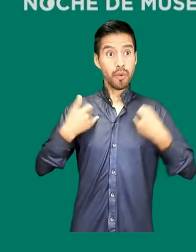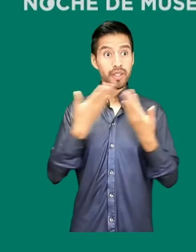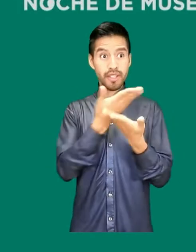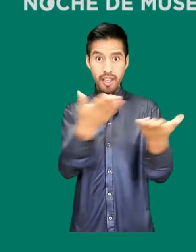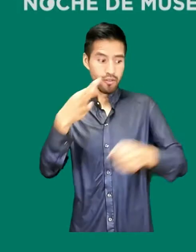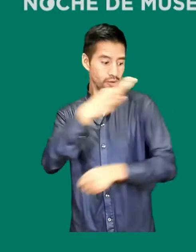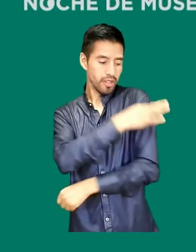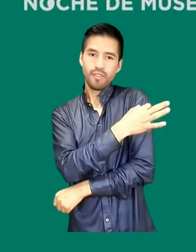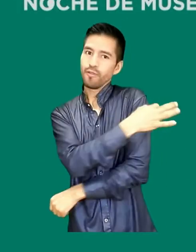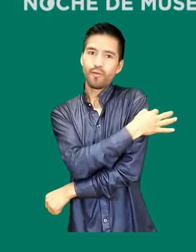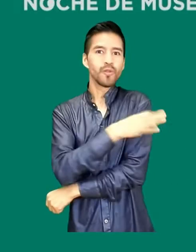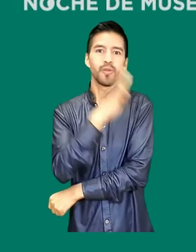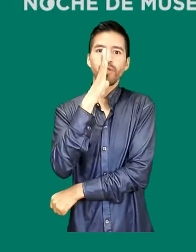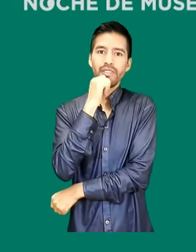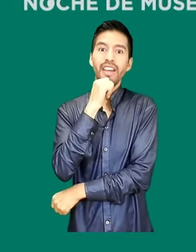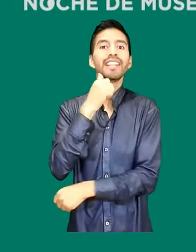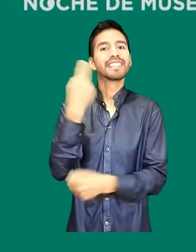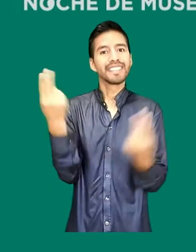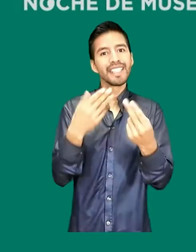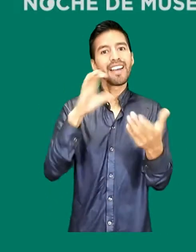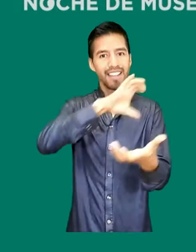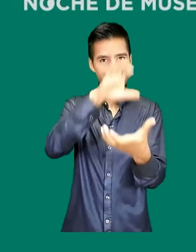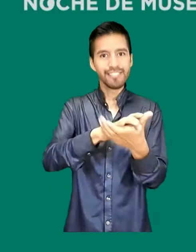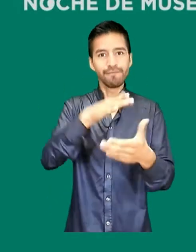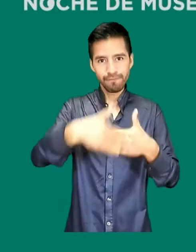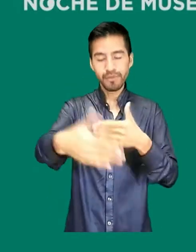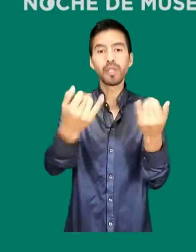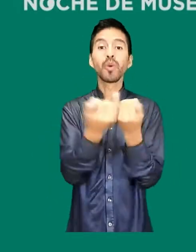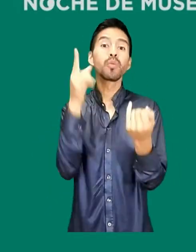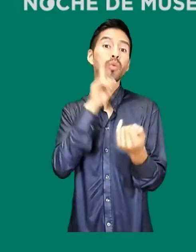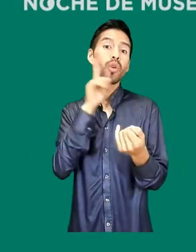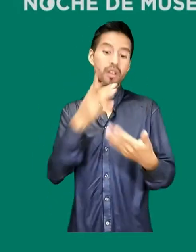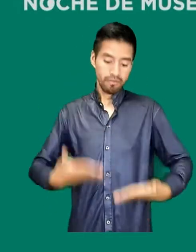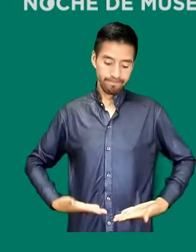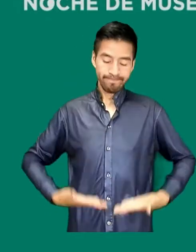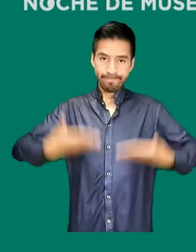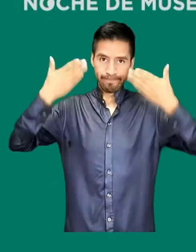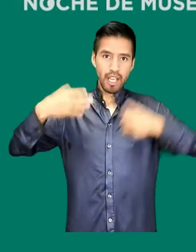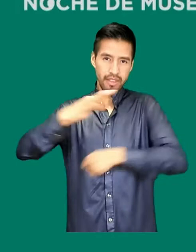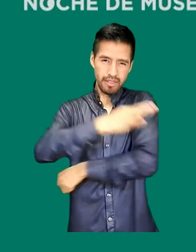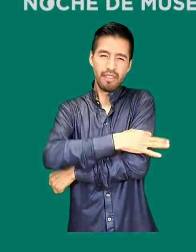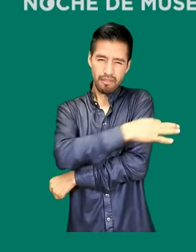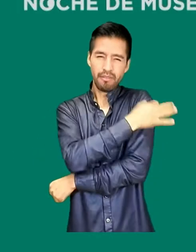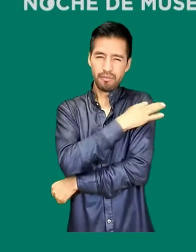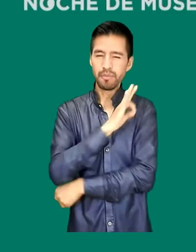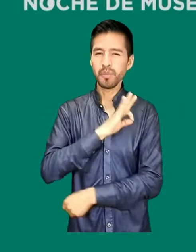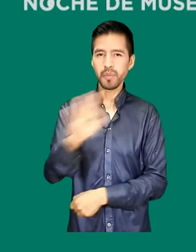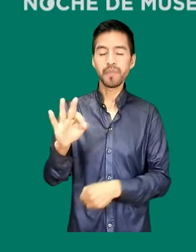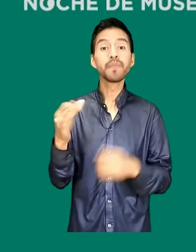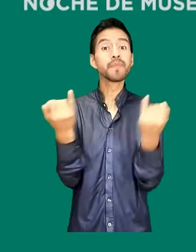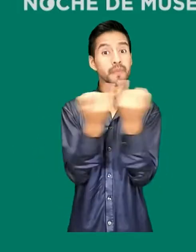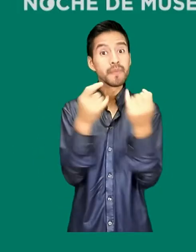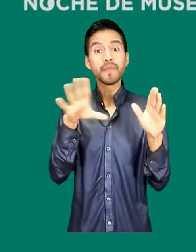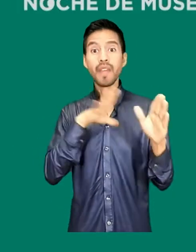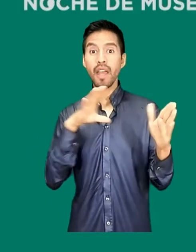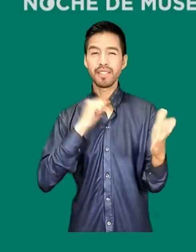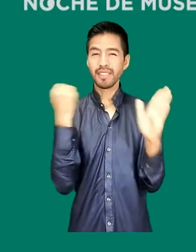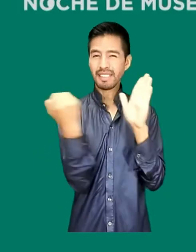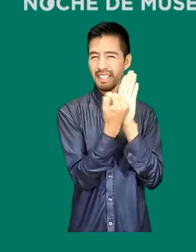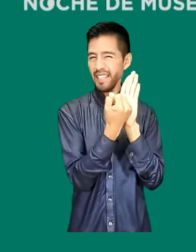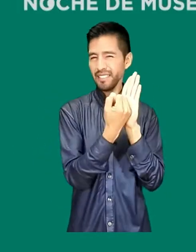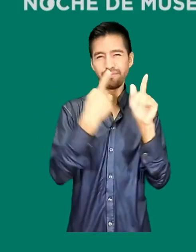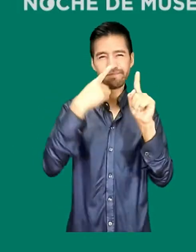contraer matrimonio y que las mujeres lo hacían de la cintura para arriba. Del mismo modo, se utilizaban sellos y pintaderas,